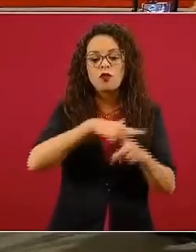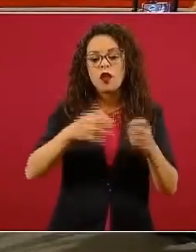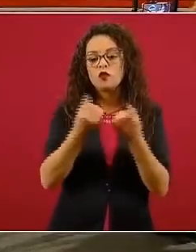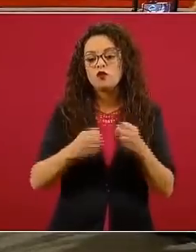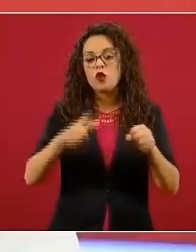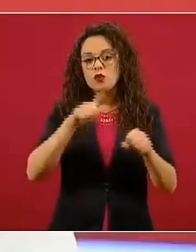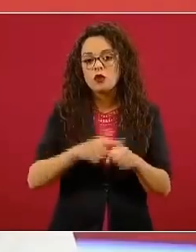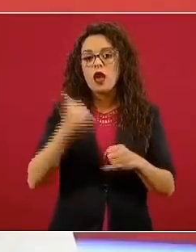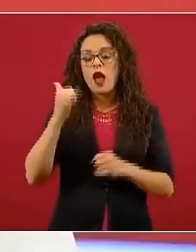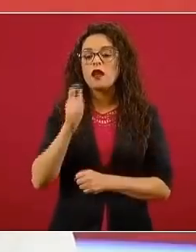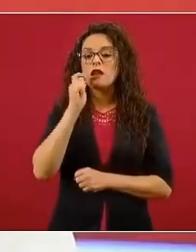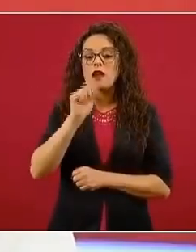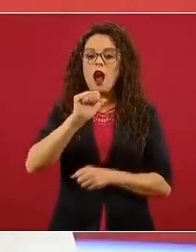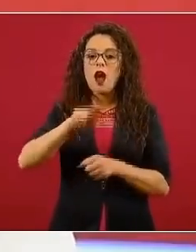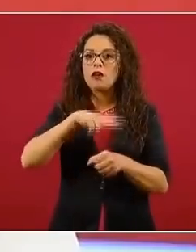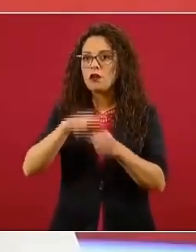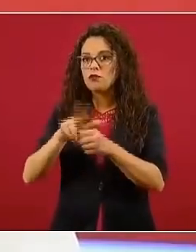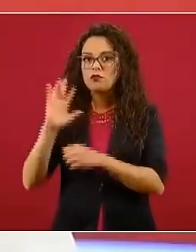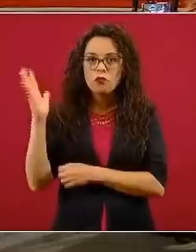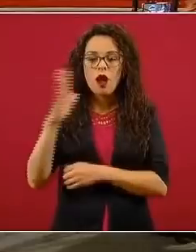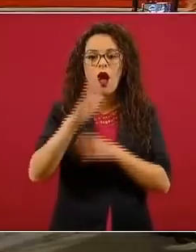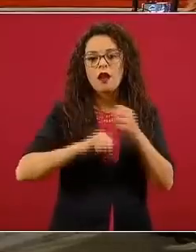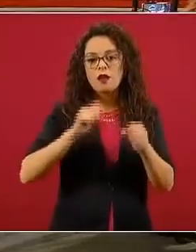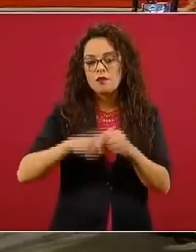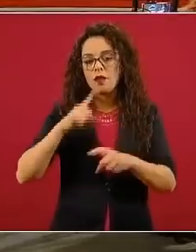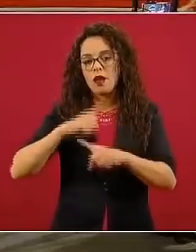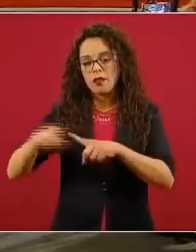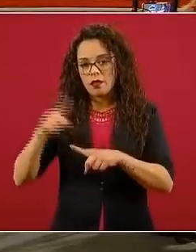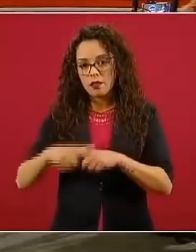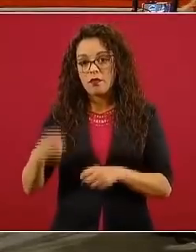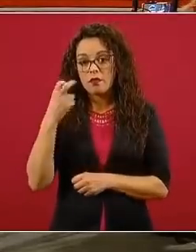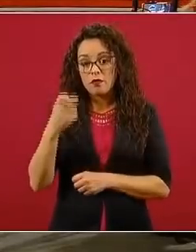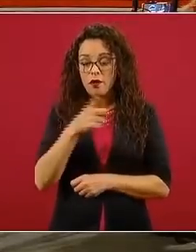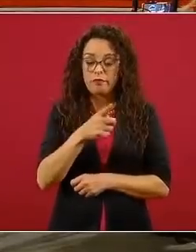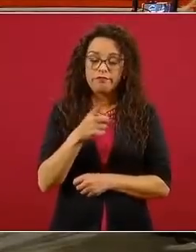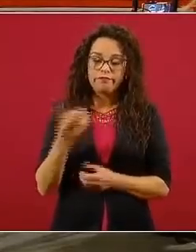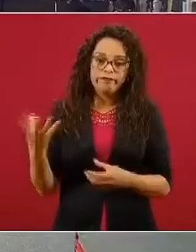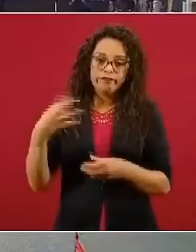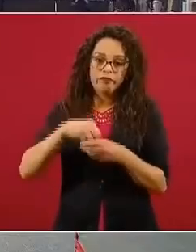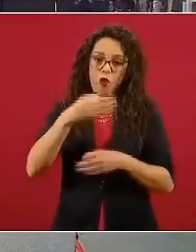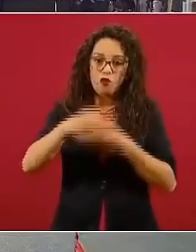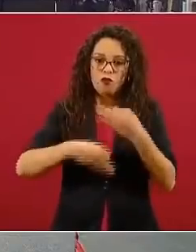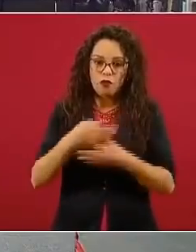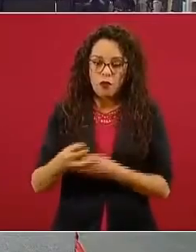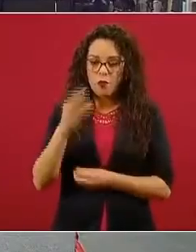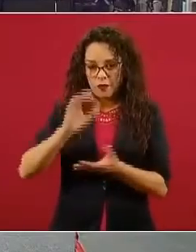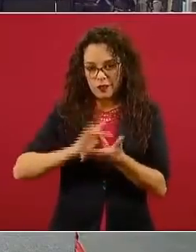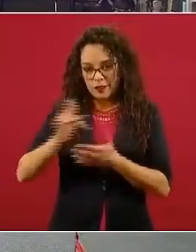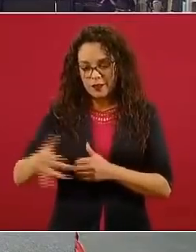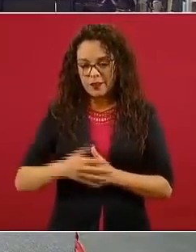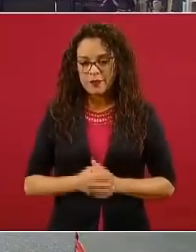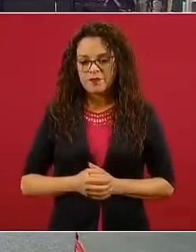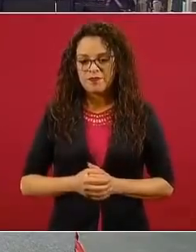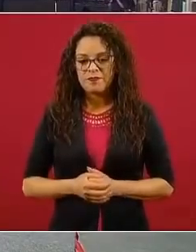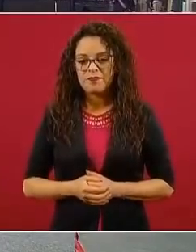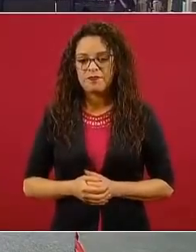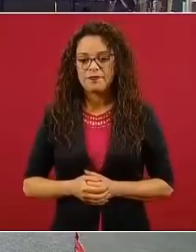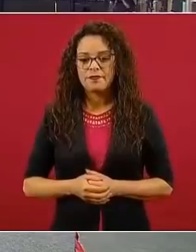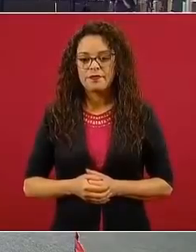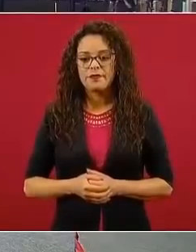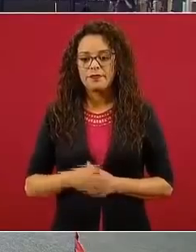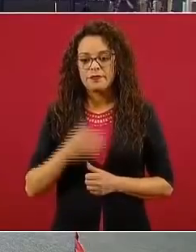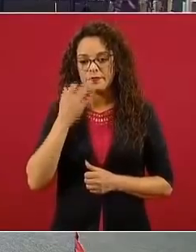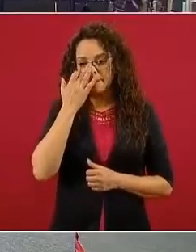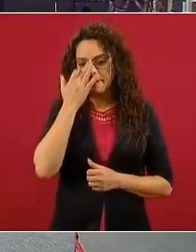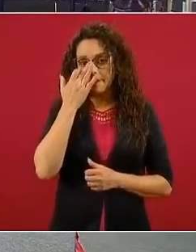ecosistémico, como un sujeto integral. Muchas gracias. Vamos a darle la palabra a la compañera